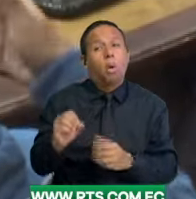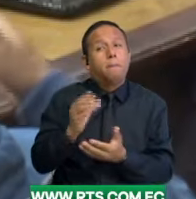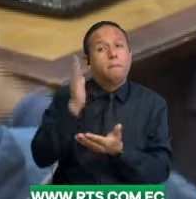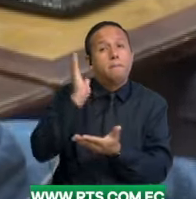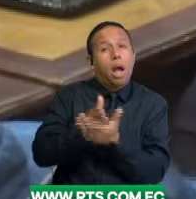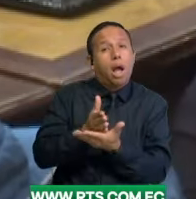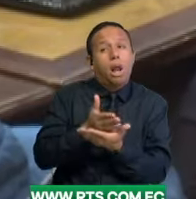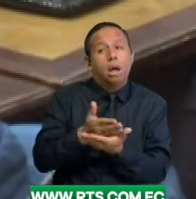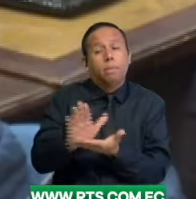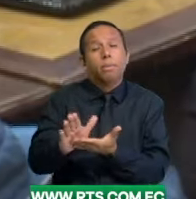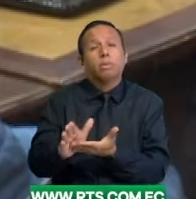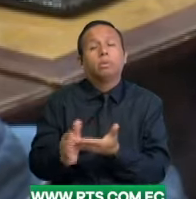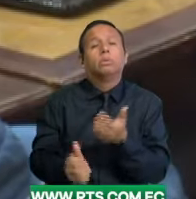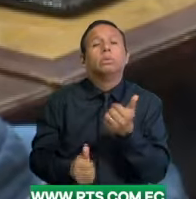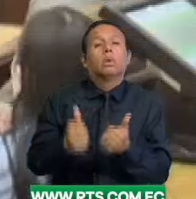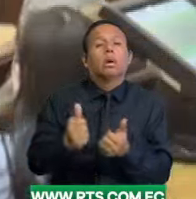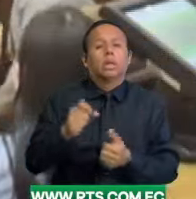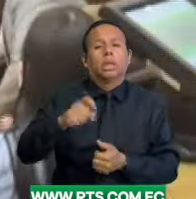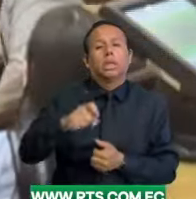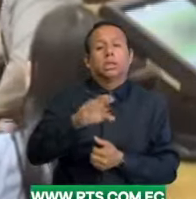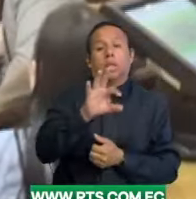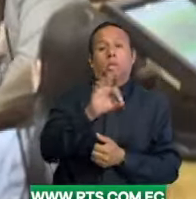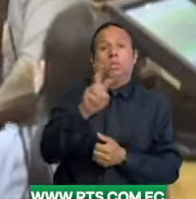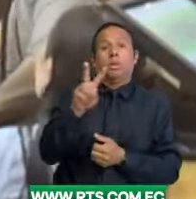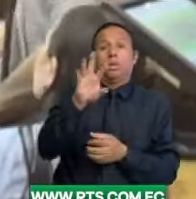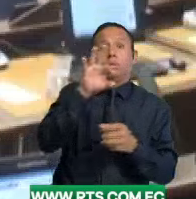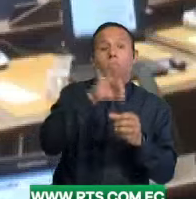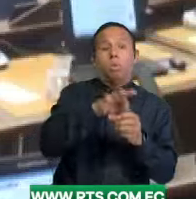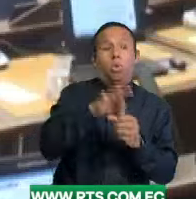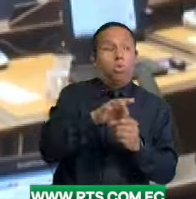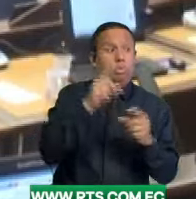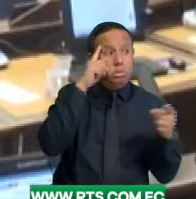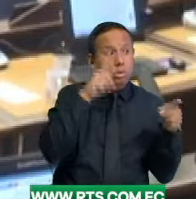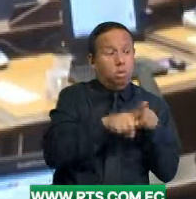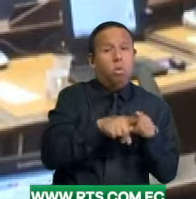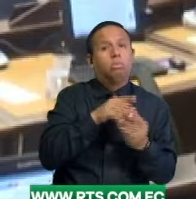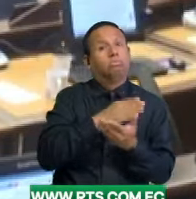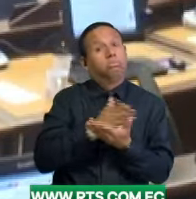se requerirá de 92 voluntades. Informo, Miguel Ángel Pérez.